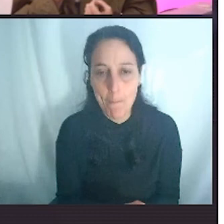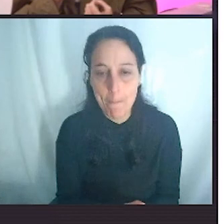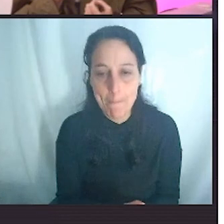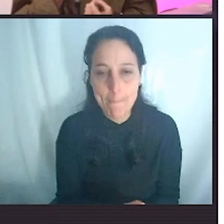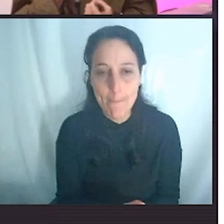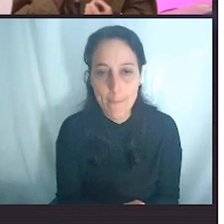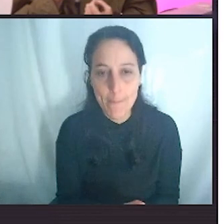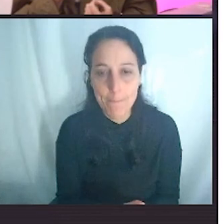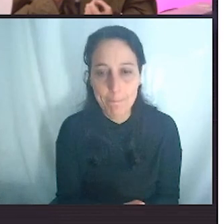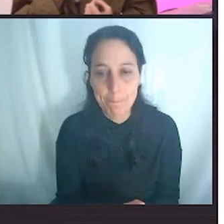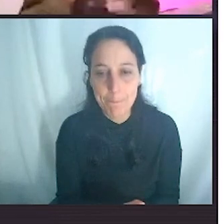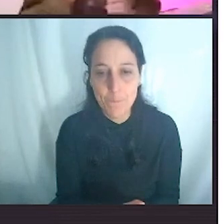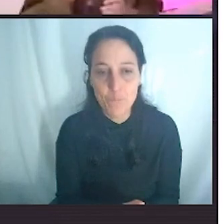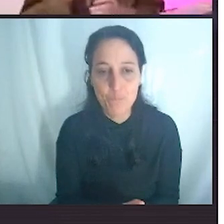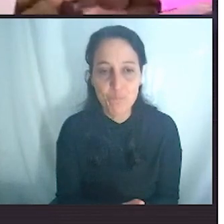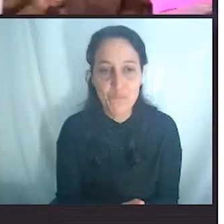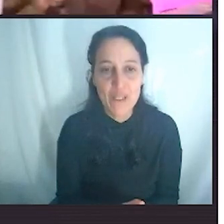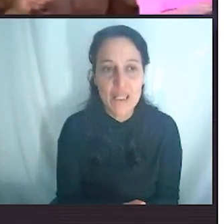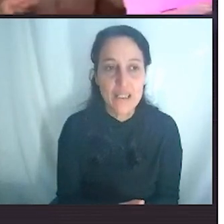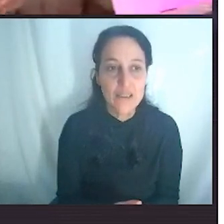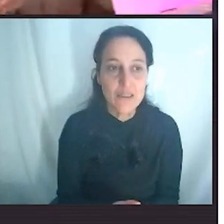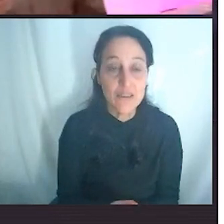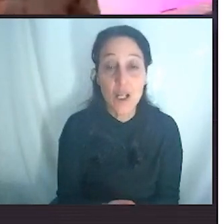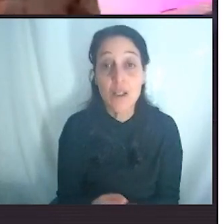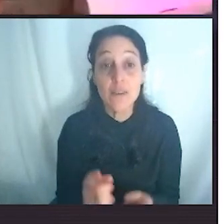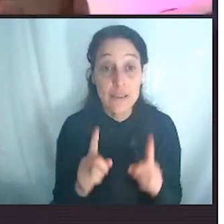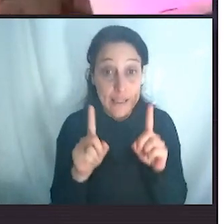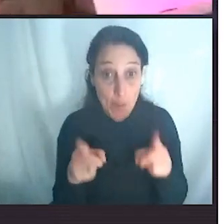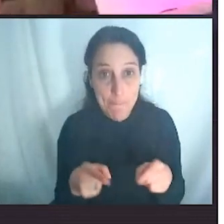Preguntas que quieran en el chat.